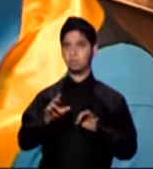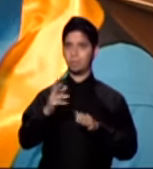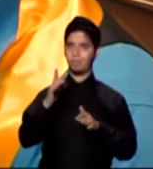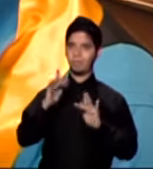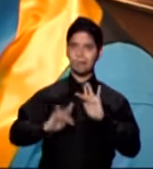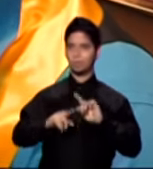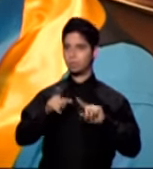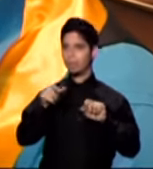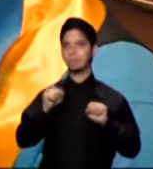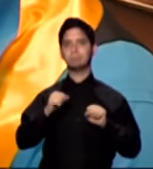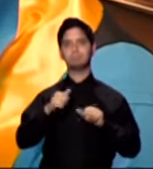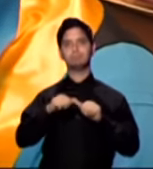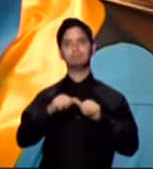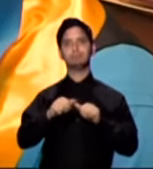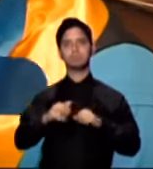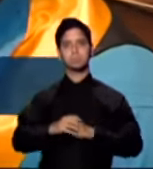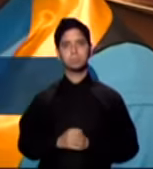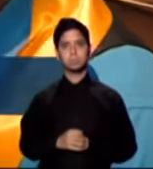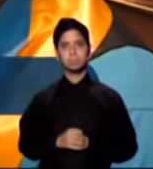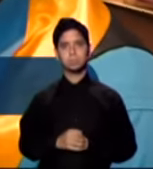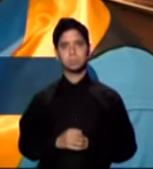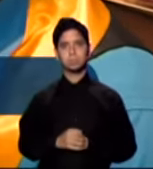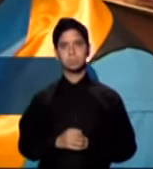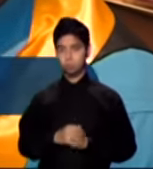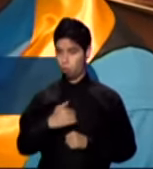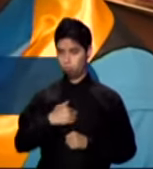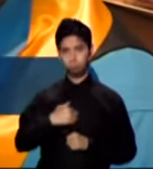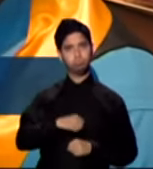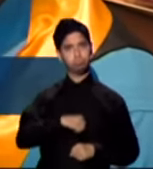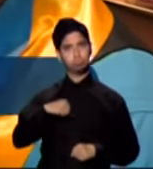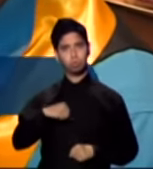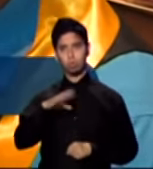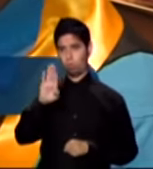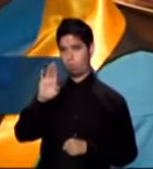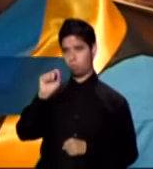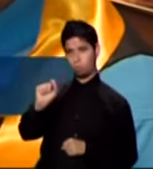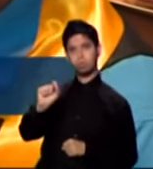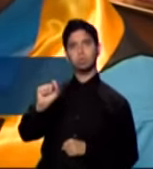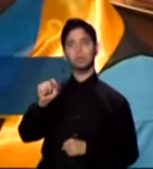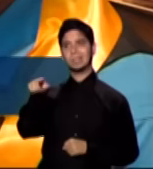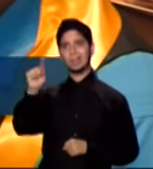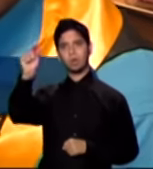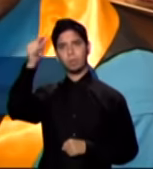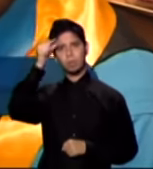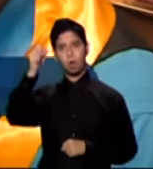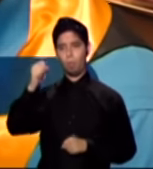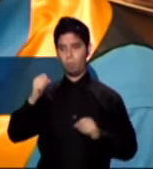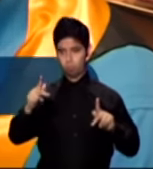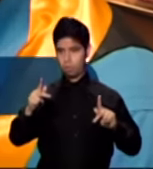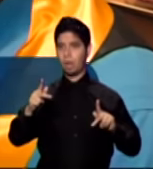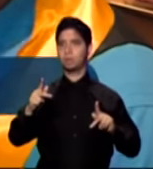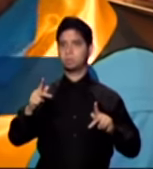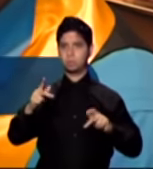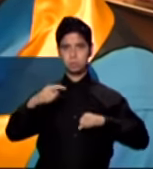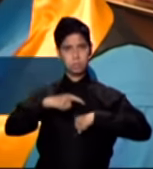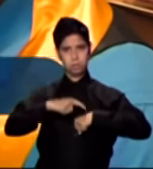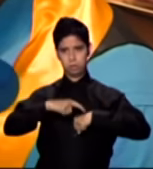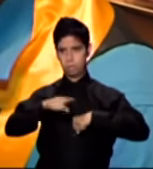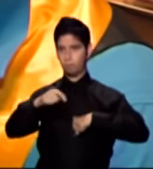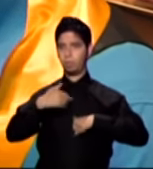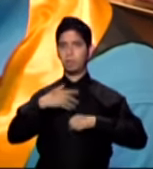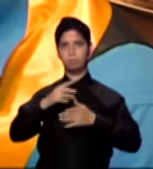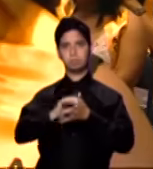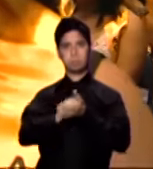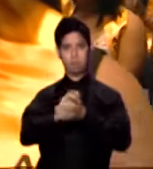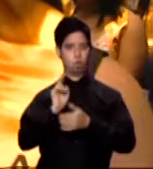un orgullo tener el privilegio de ser cuatro puntos y que el gobierno esté dando la oportunidad de felicitarnos a nosotros por todo el trabajo que